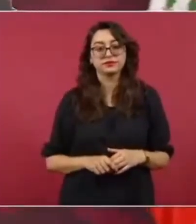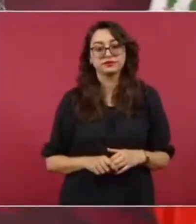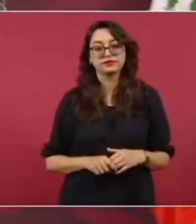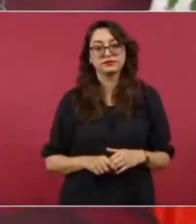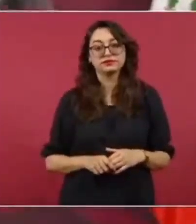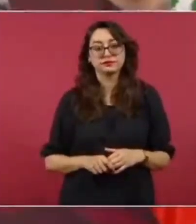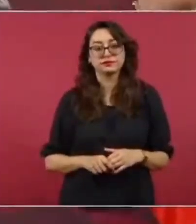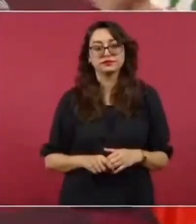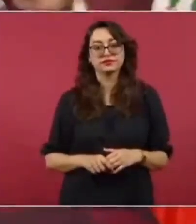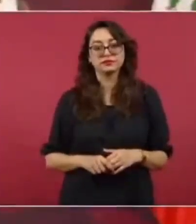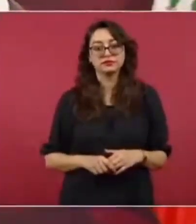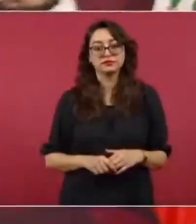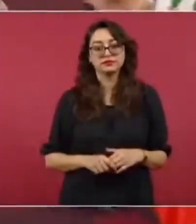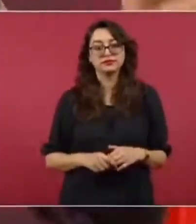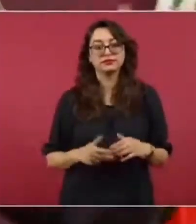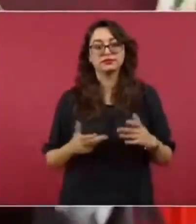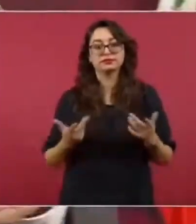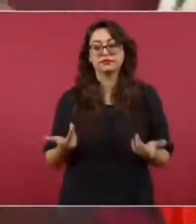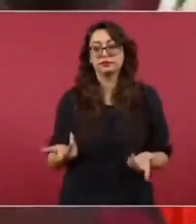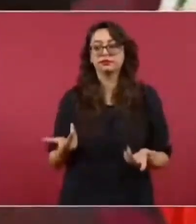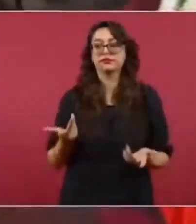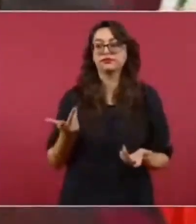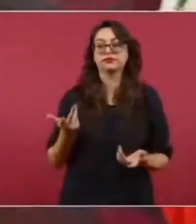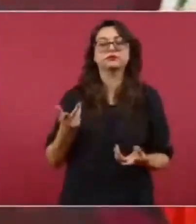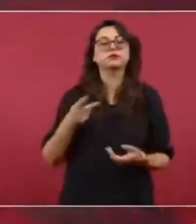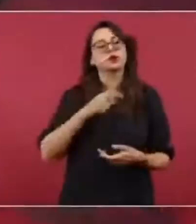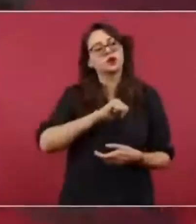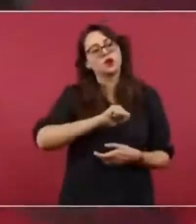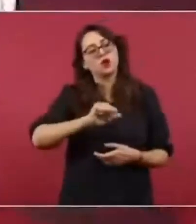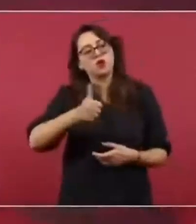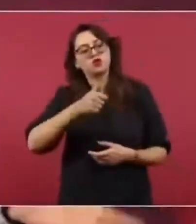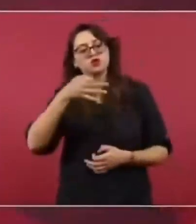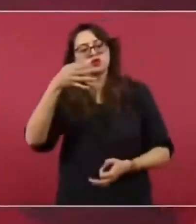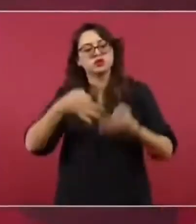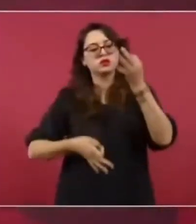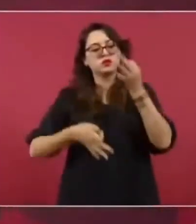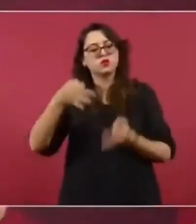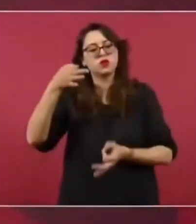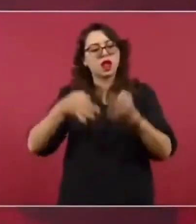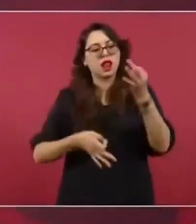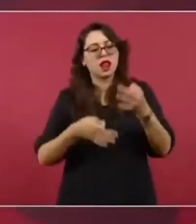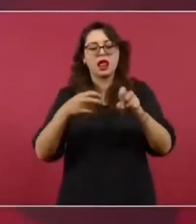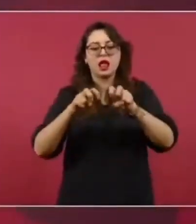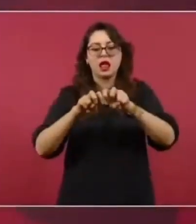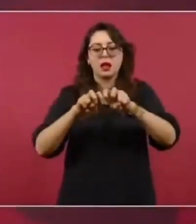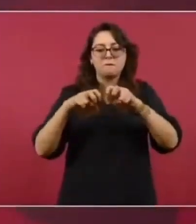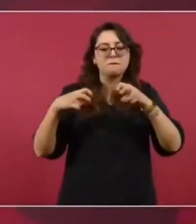se sabía quiénes eran los magistrados y mucho menos los jueces